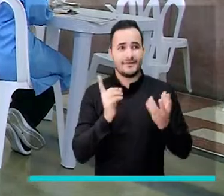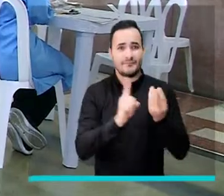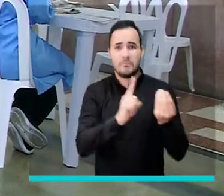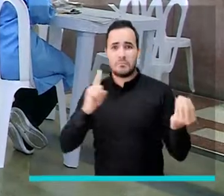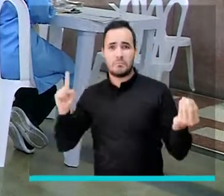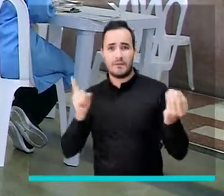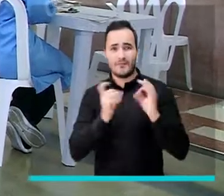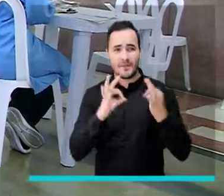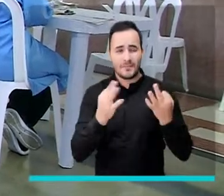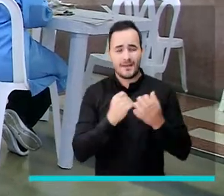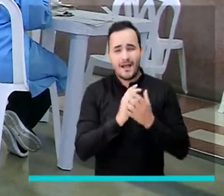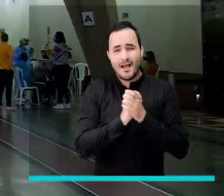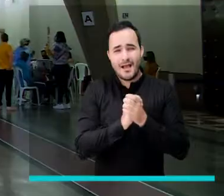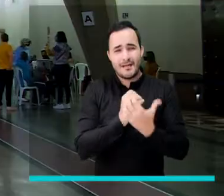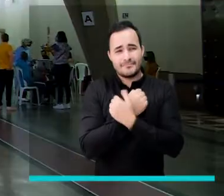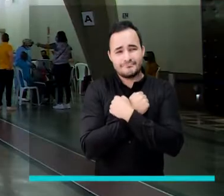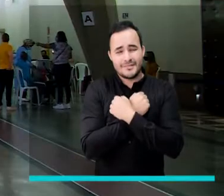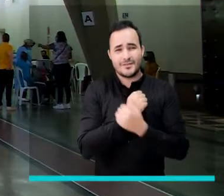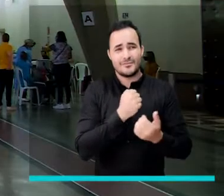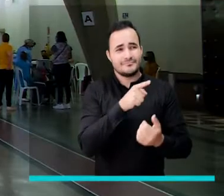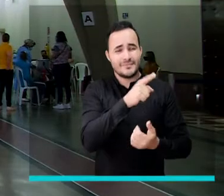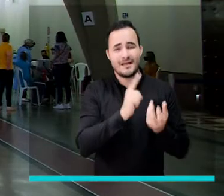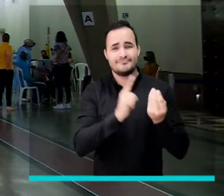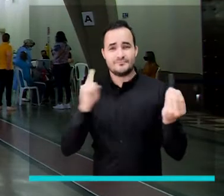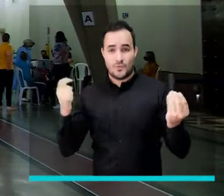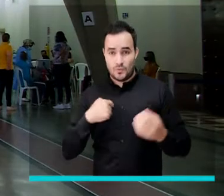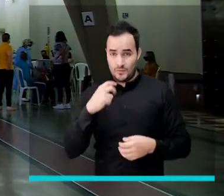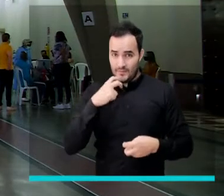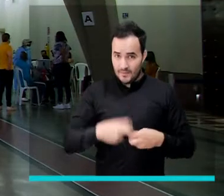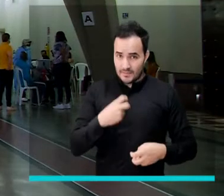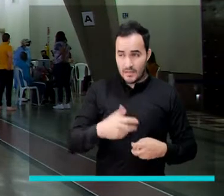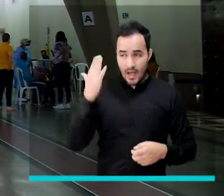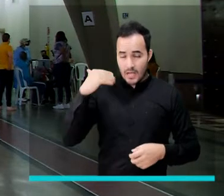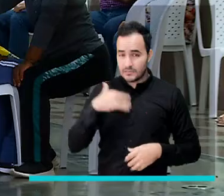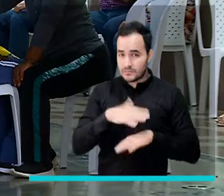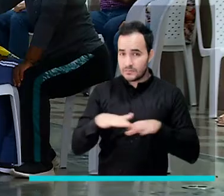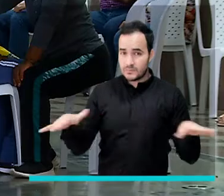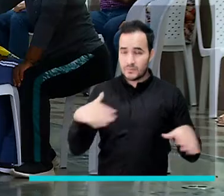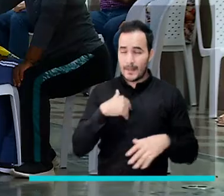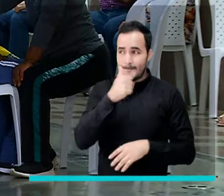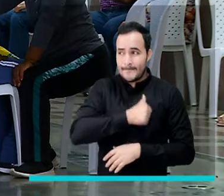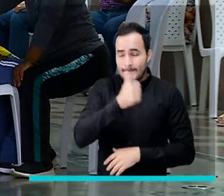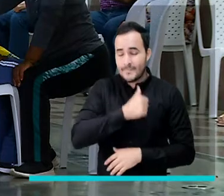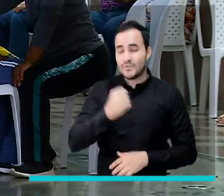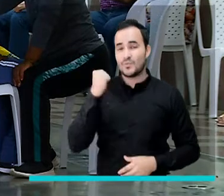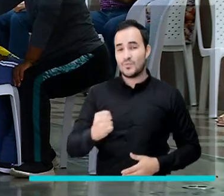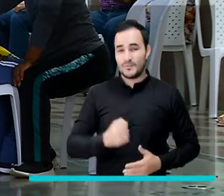aislado de la familia. De los seres queridos, es muy duro, muy duro, a mí me dio muy duro eso.